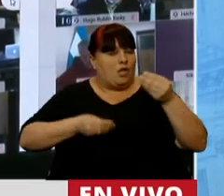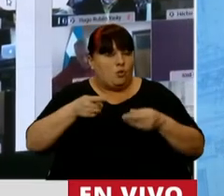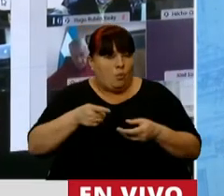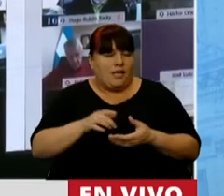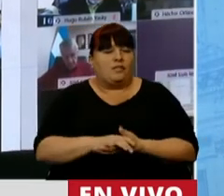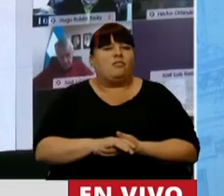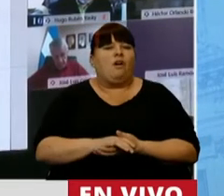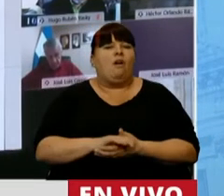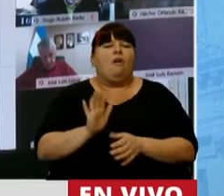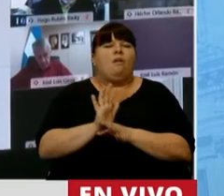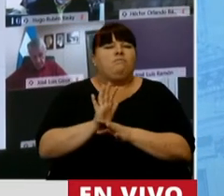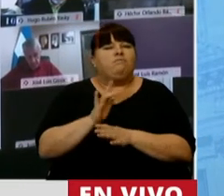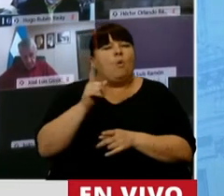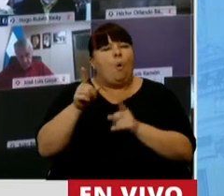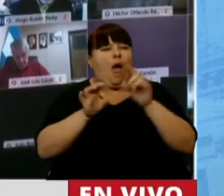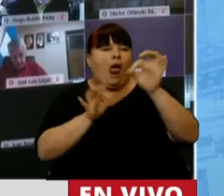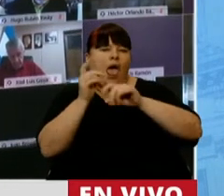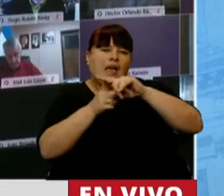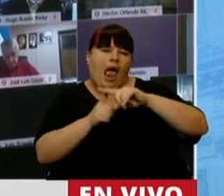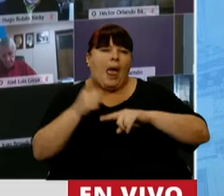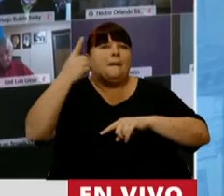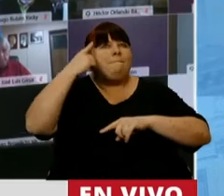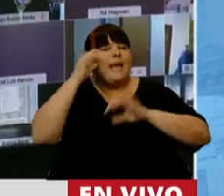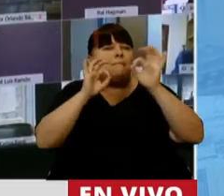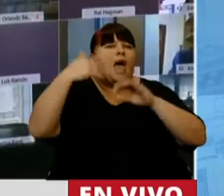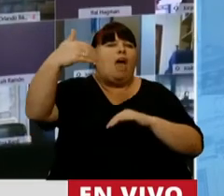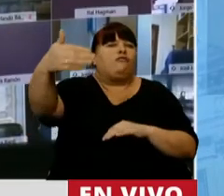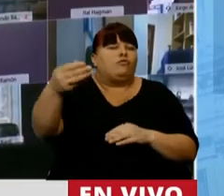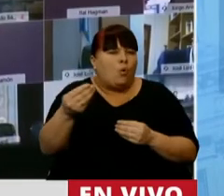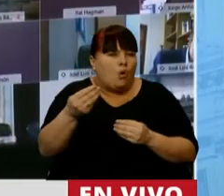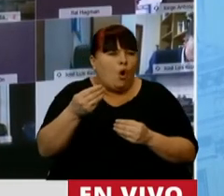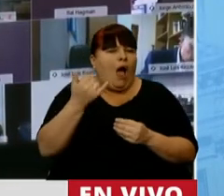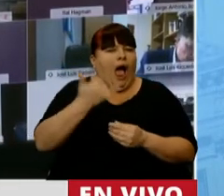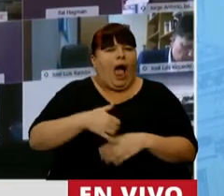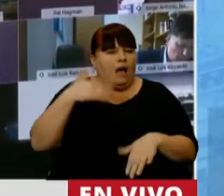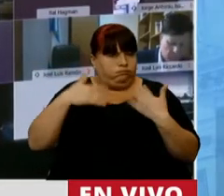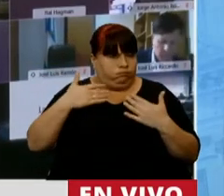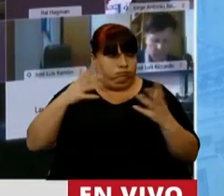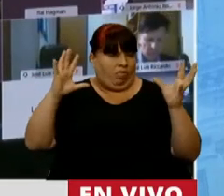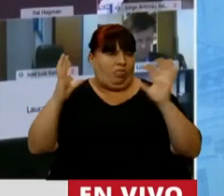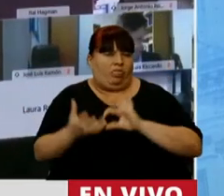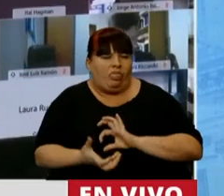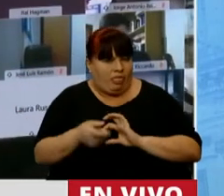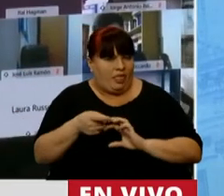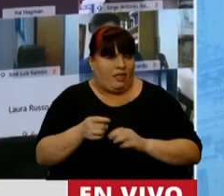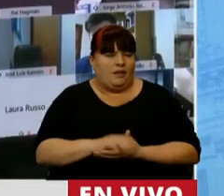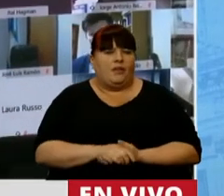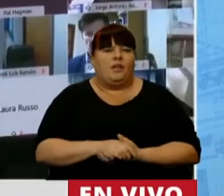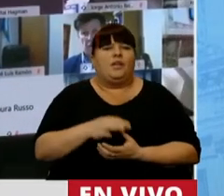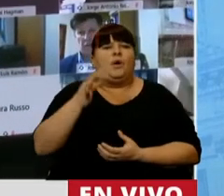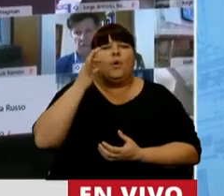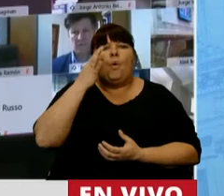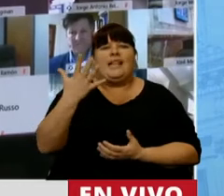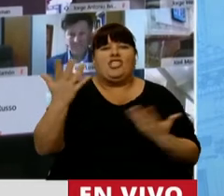ha sufrido, o este cálculo de los supuestos de construcción, han sufrido un fuerte deterioro en estos